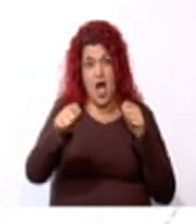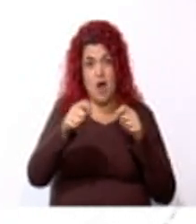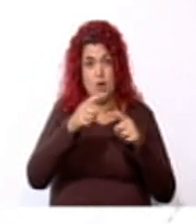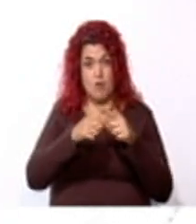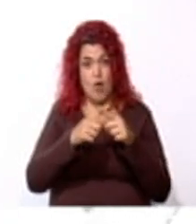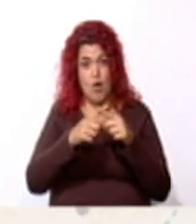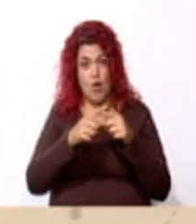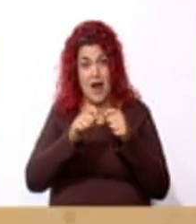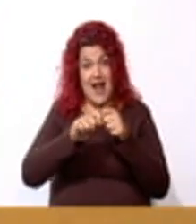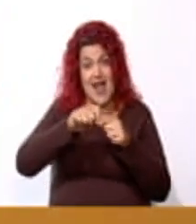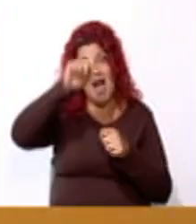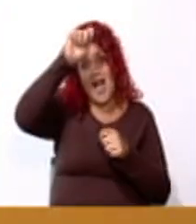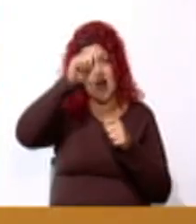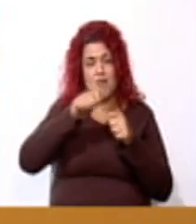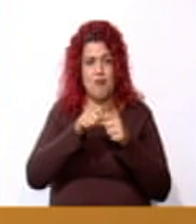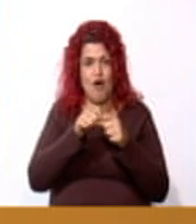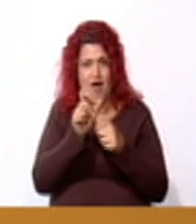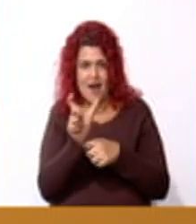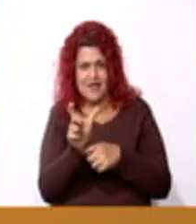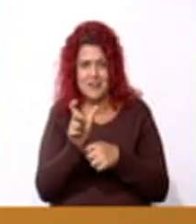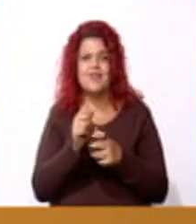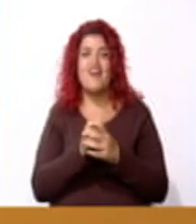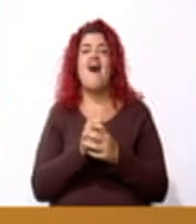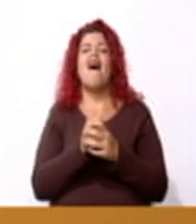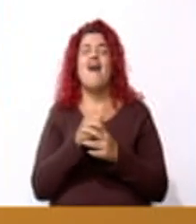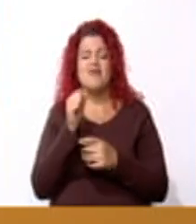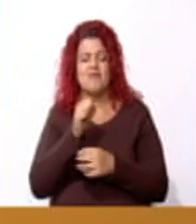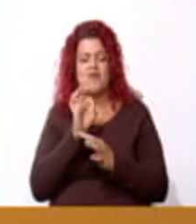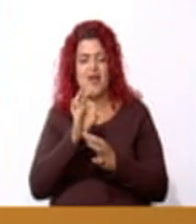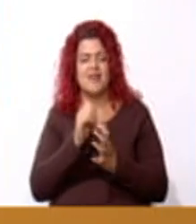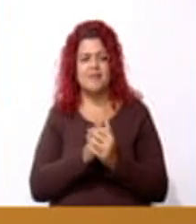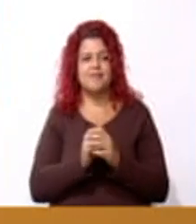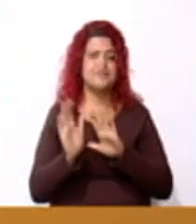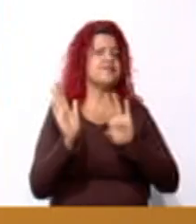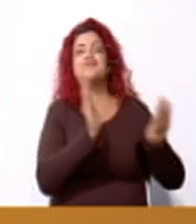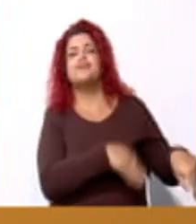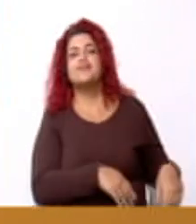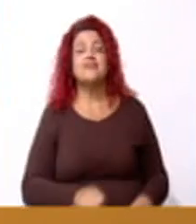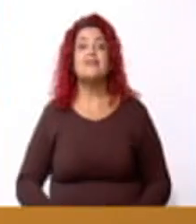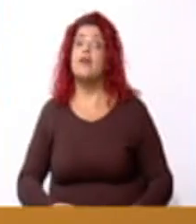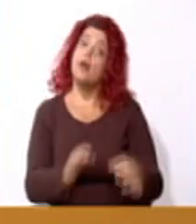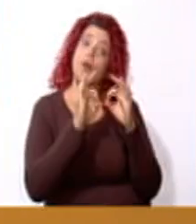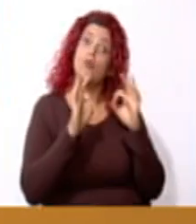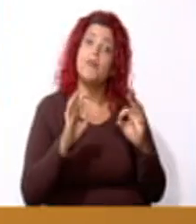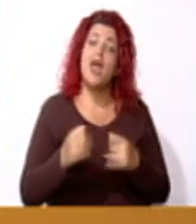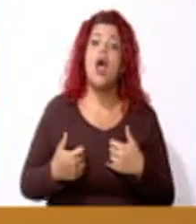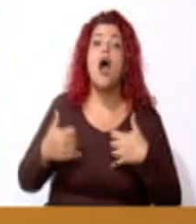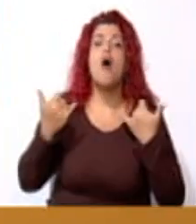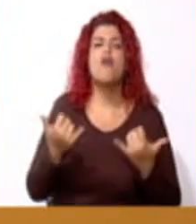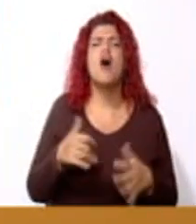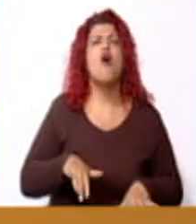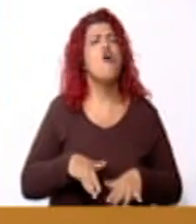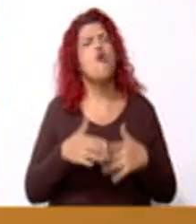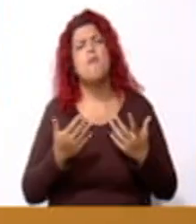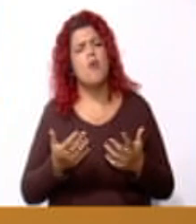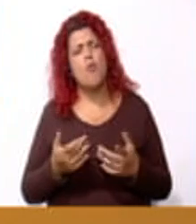Auli. Me parece que entendiste. Muy bien, entonces vamos a determinar cuál es el